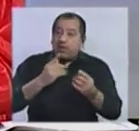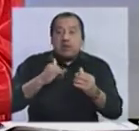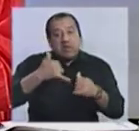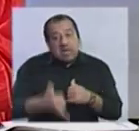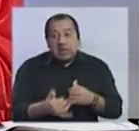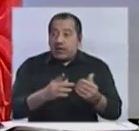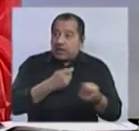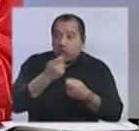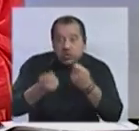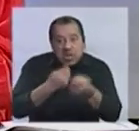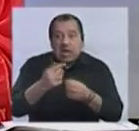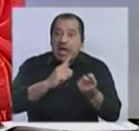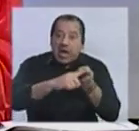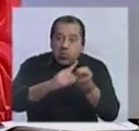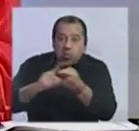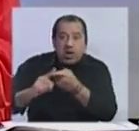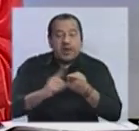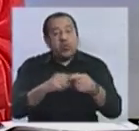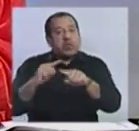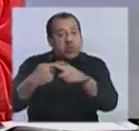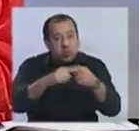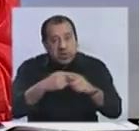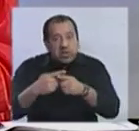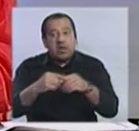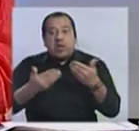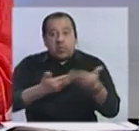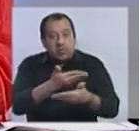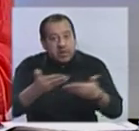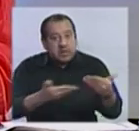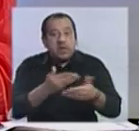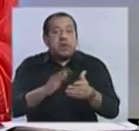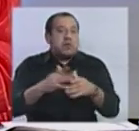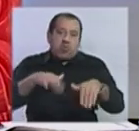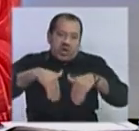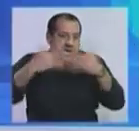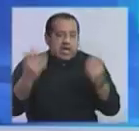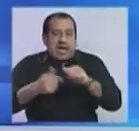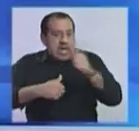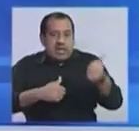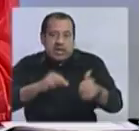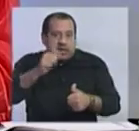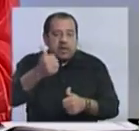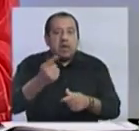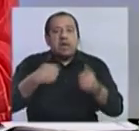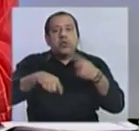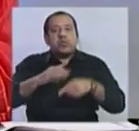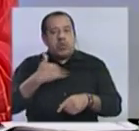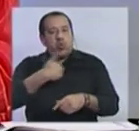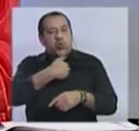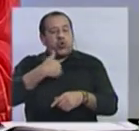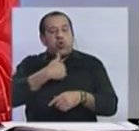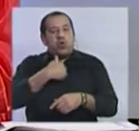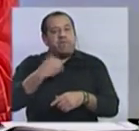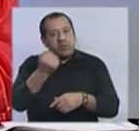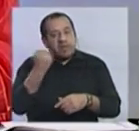yo, proyecto a proyecto, idea a idea, quien sea el que gane. Y va a tener un rol fundamental de